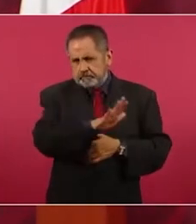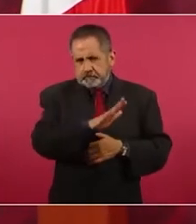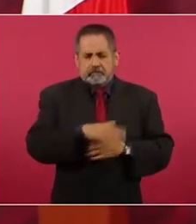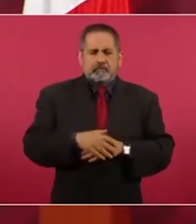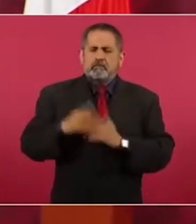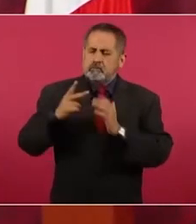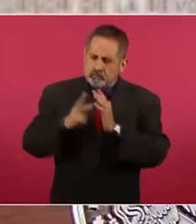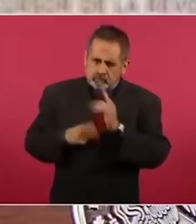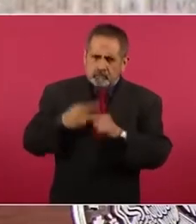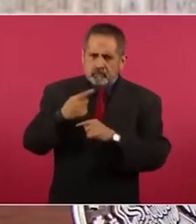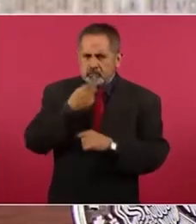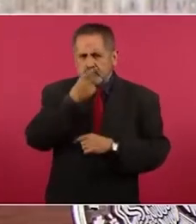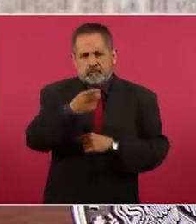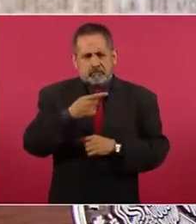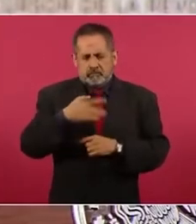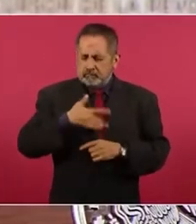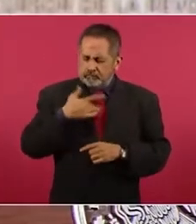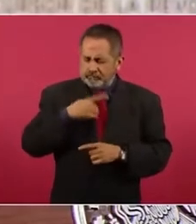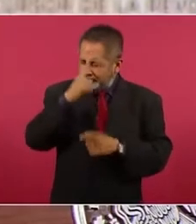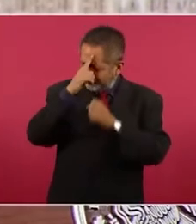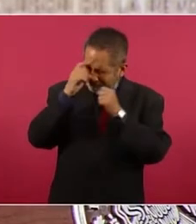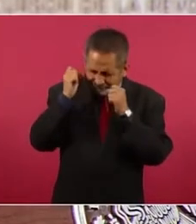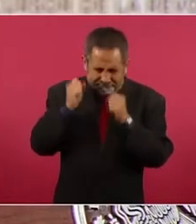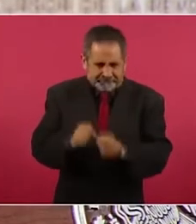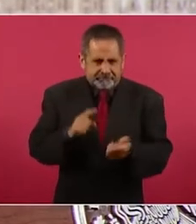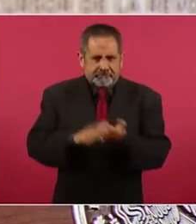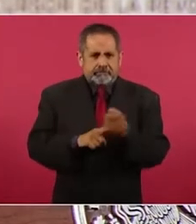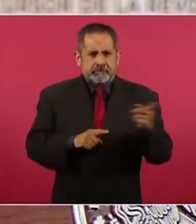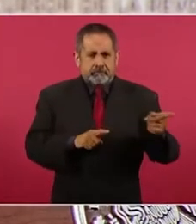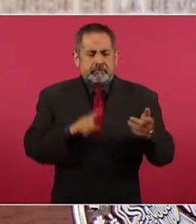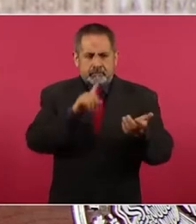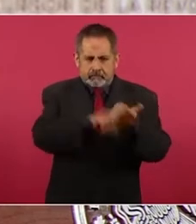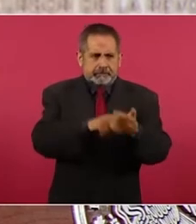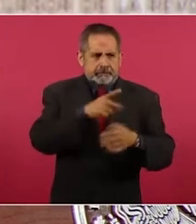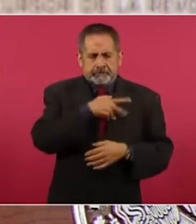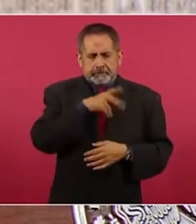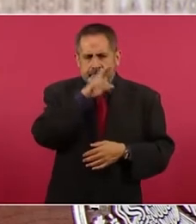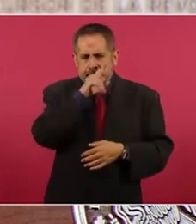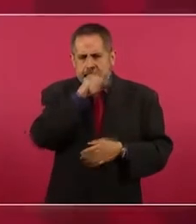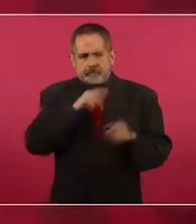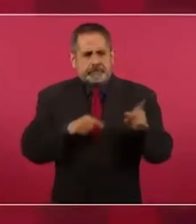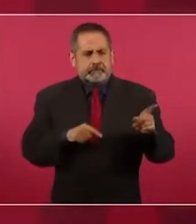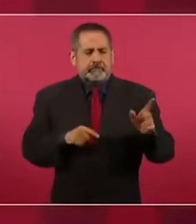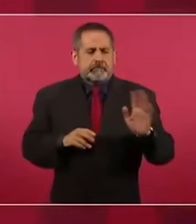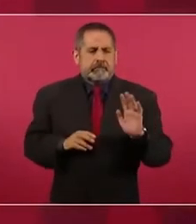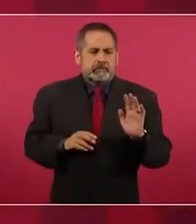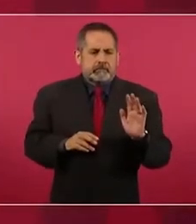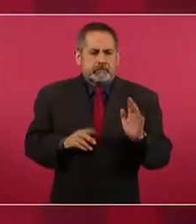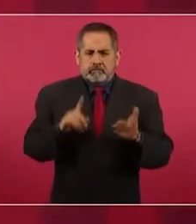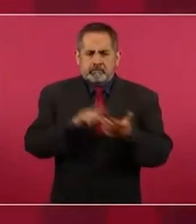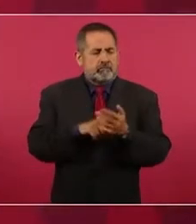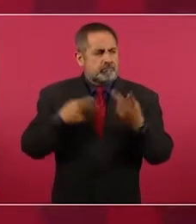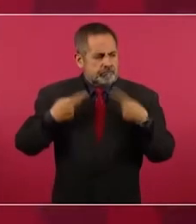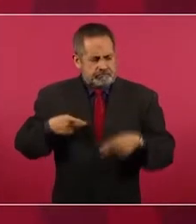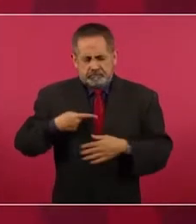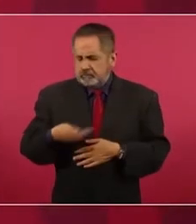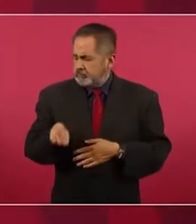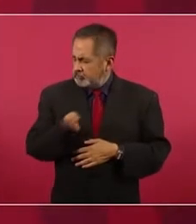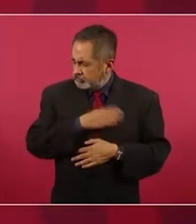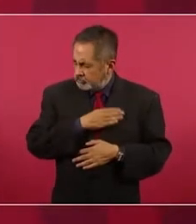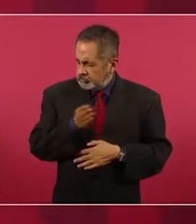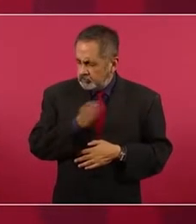vuelvo a decirlo, estoy seguro que preocupado porque es una gente buena